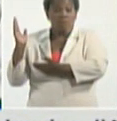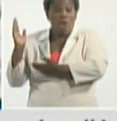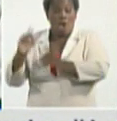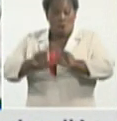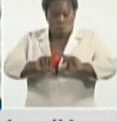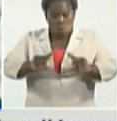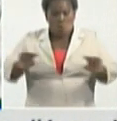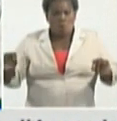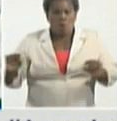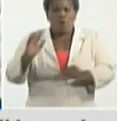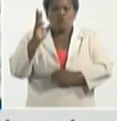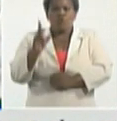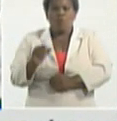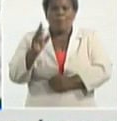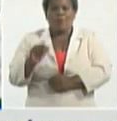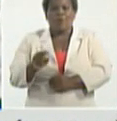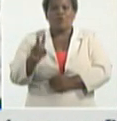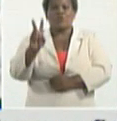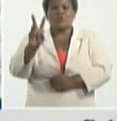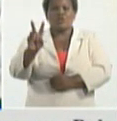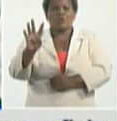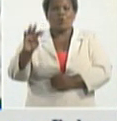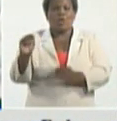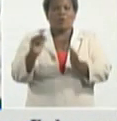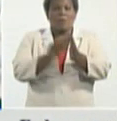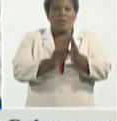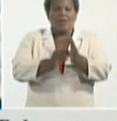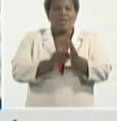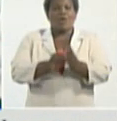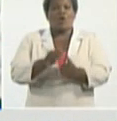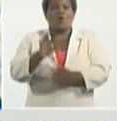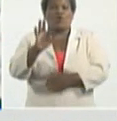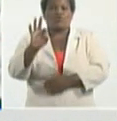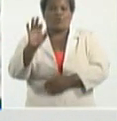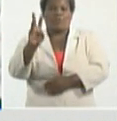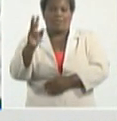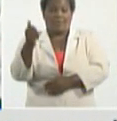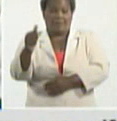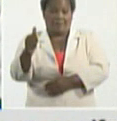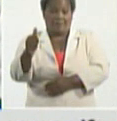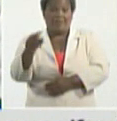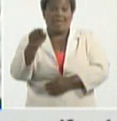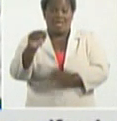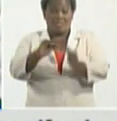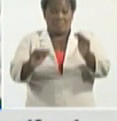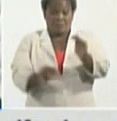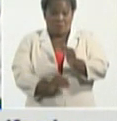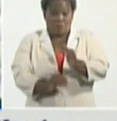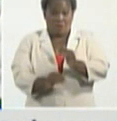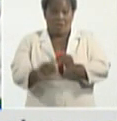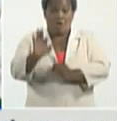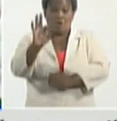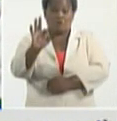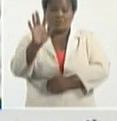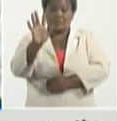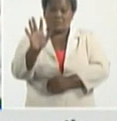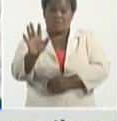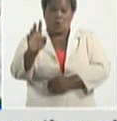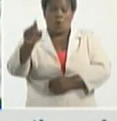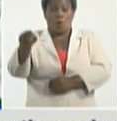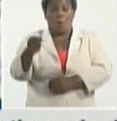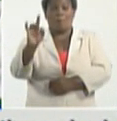204.810 se disminuye al 85,9%.